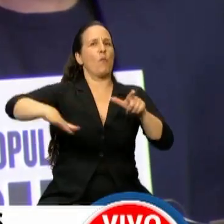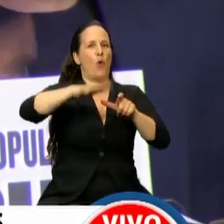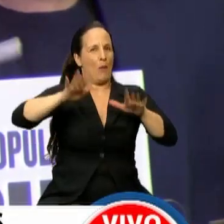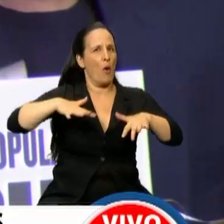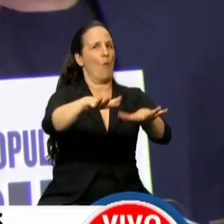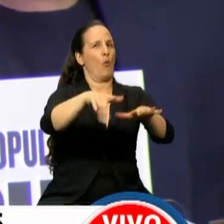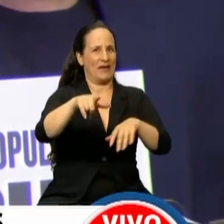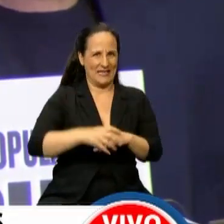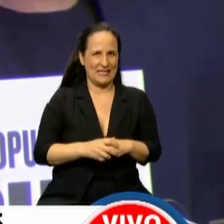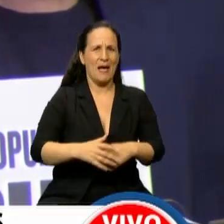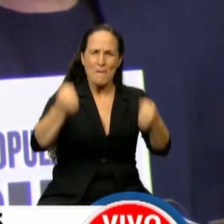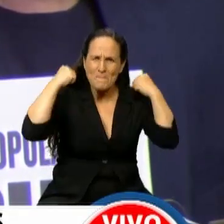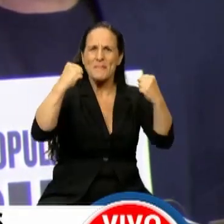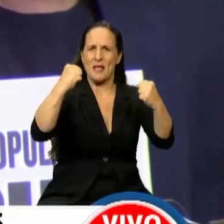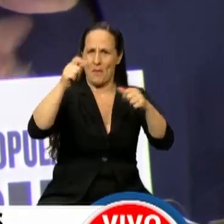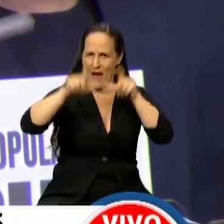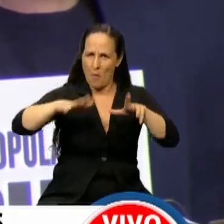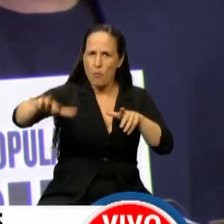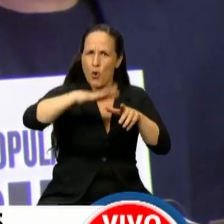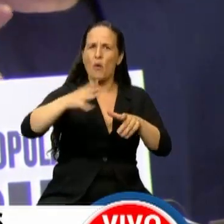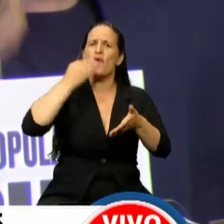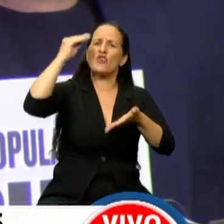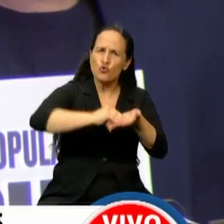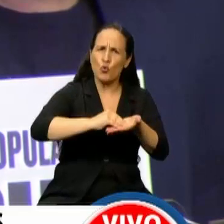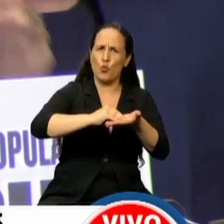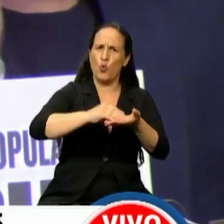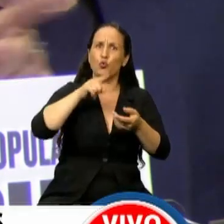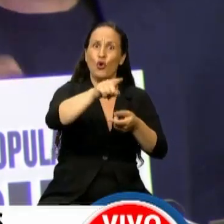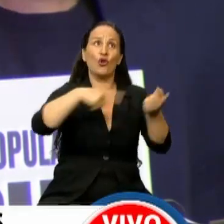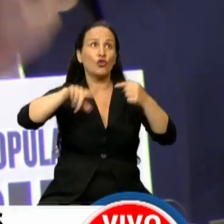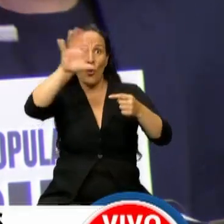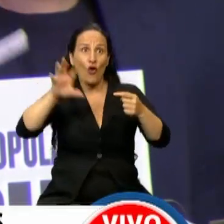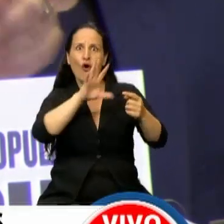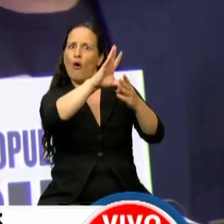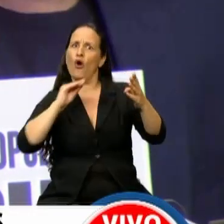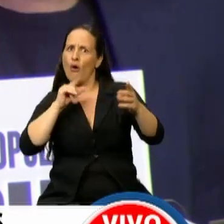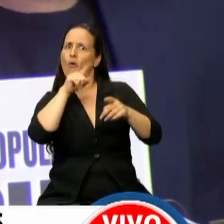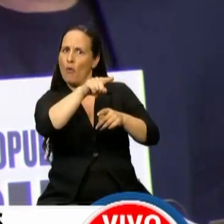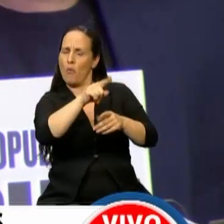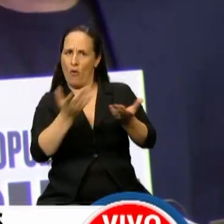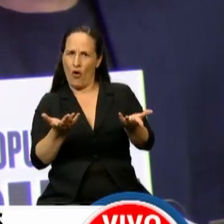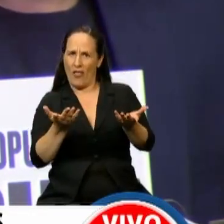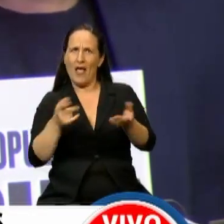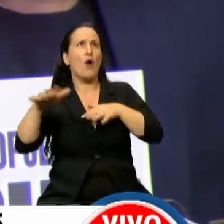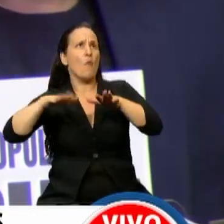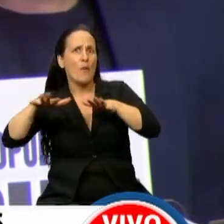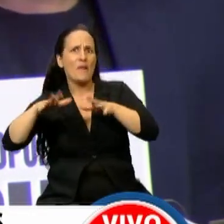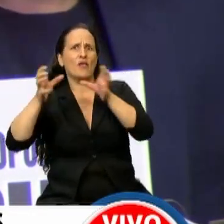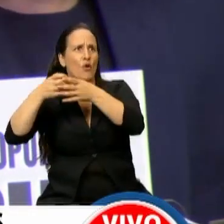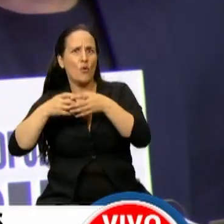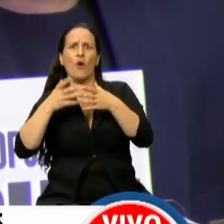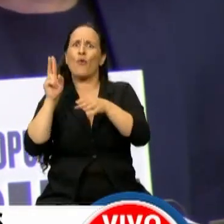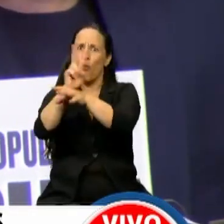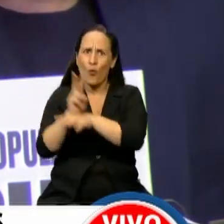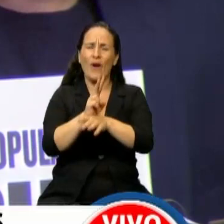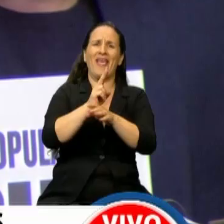moviliza. Viva el pueblo de Chubut, que es un ejemplo para las y los trabajadores y todos los movimientos que defienden